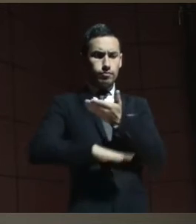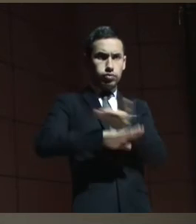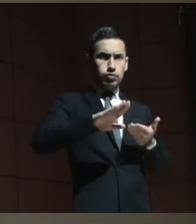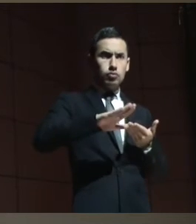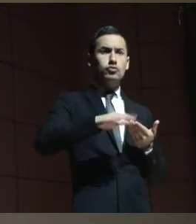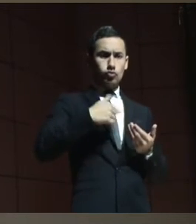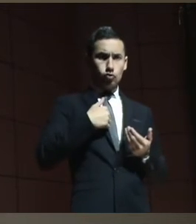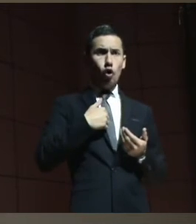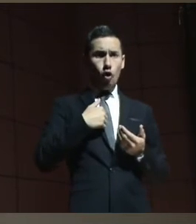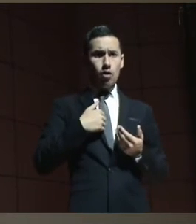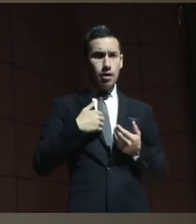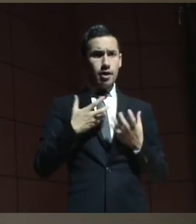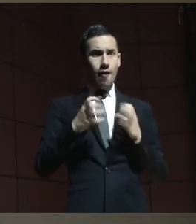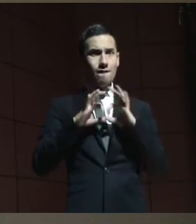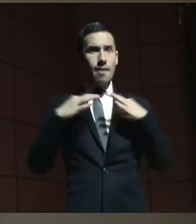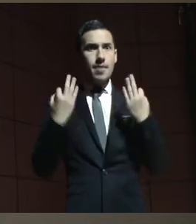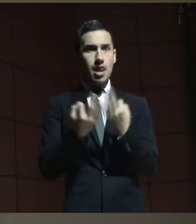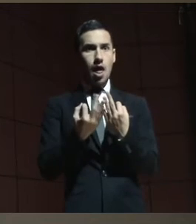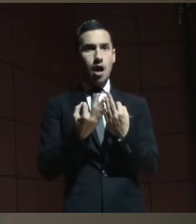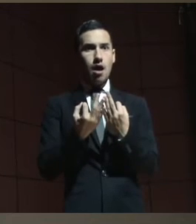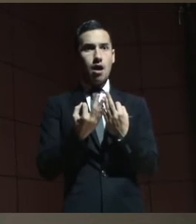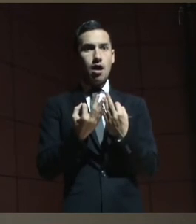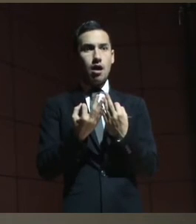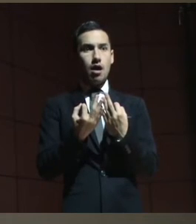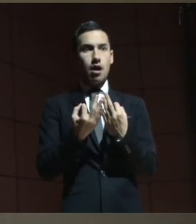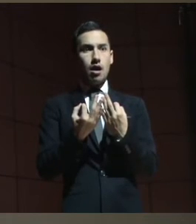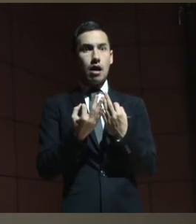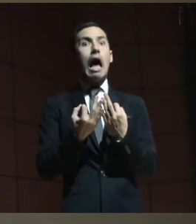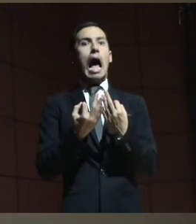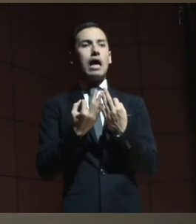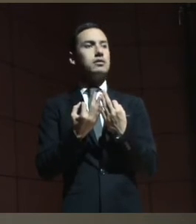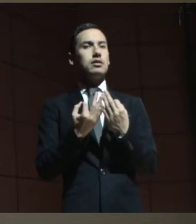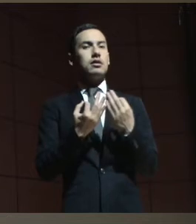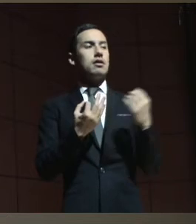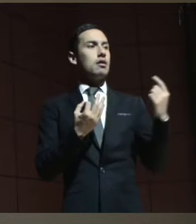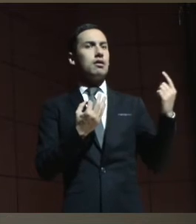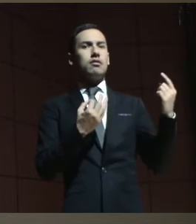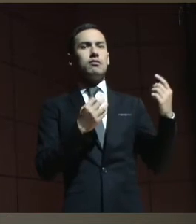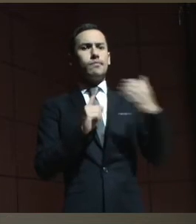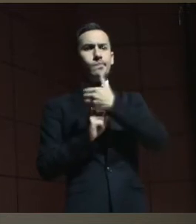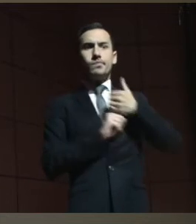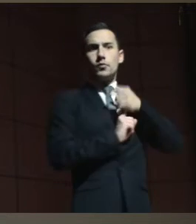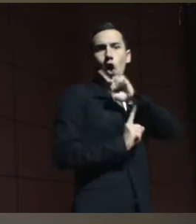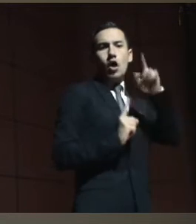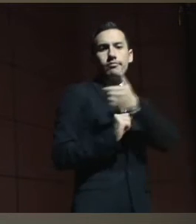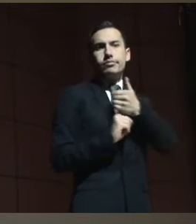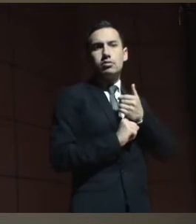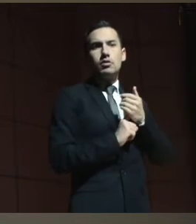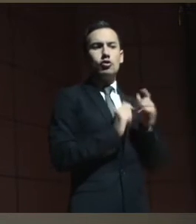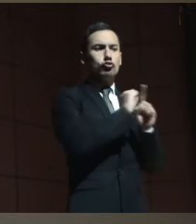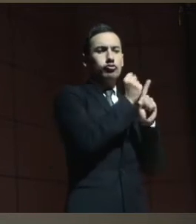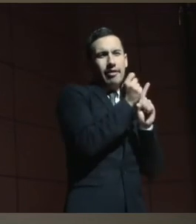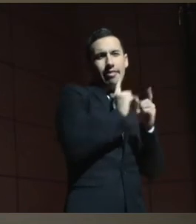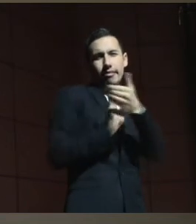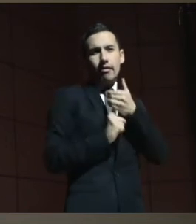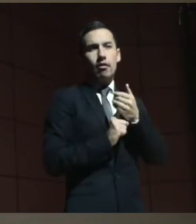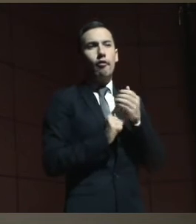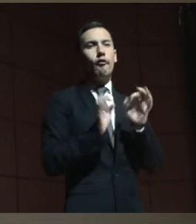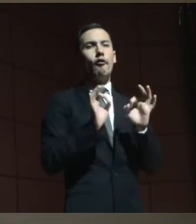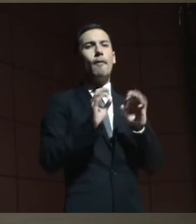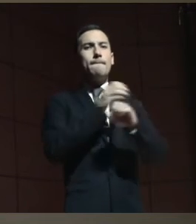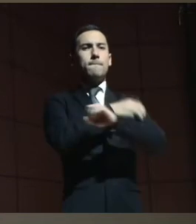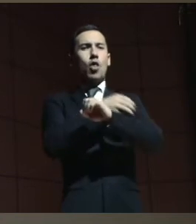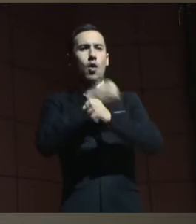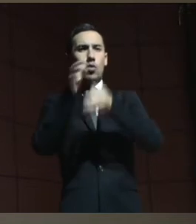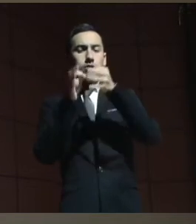derecho a formar una familia, entonces ahí aparece el cuidado de la sociedad, el cuidado del propio Poder